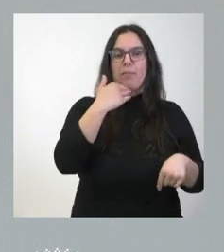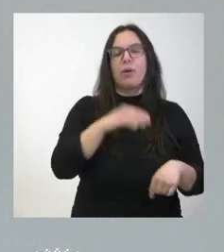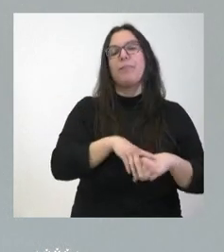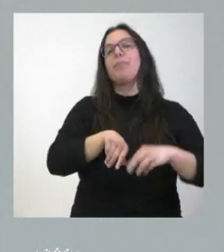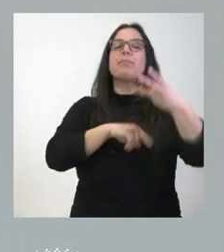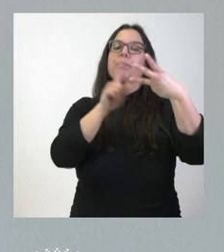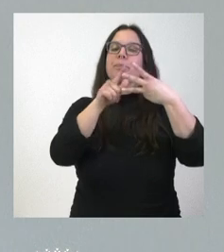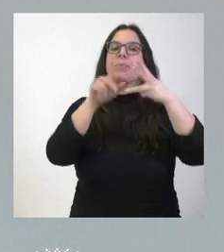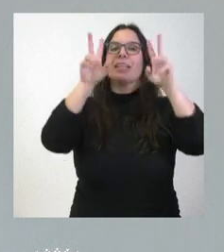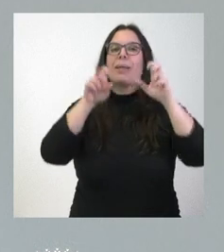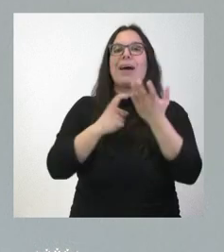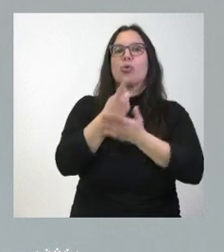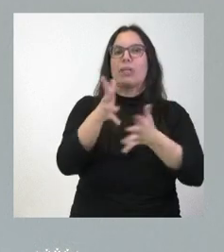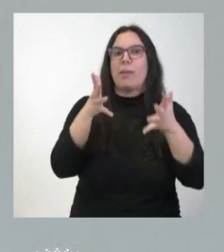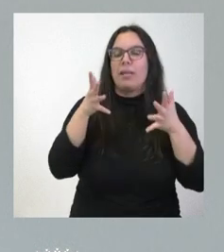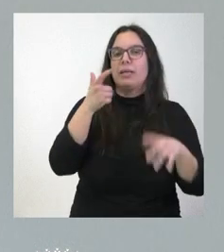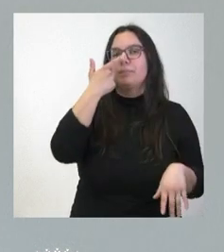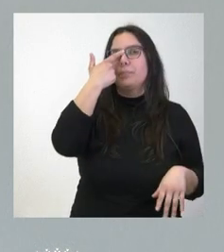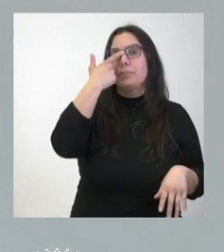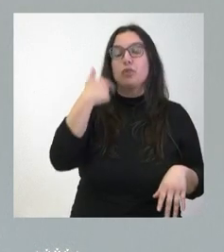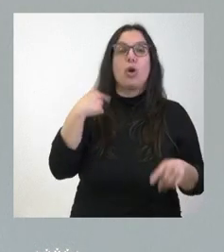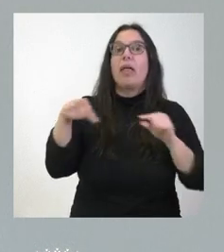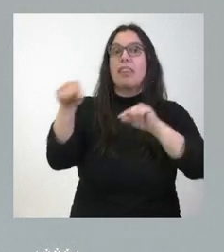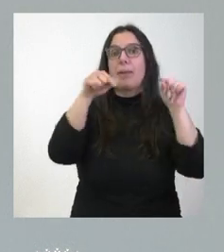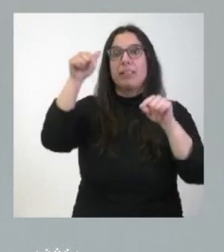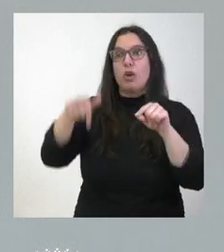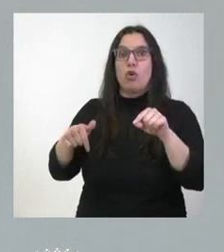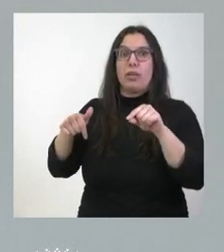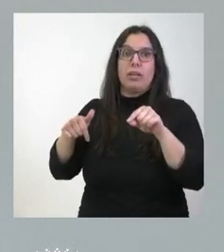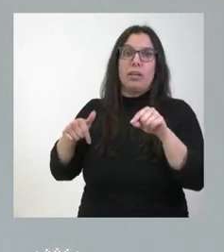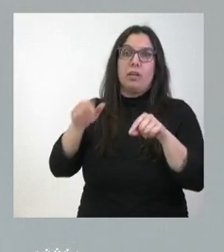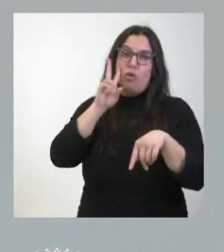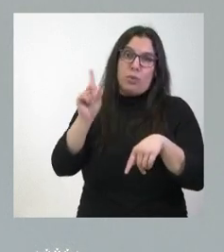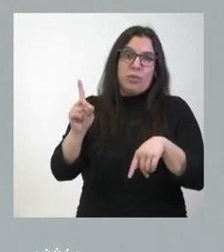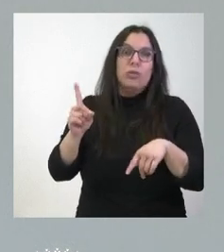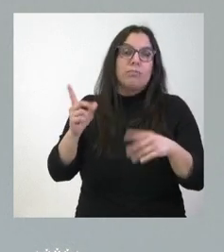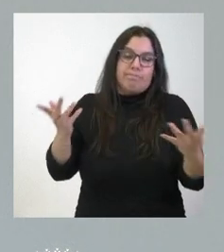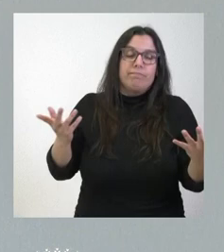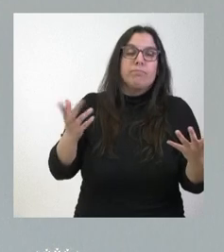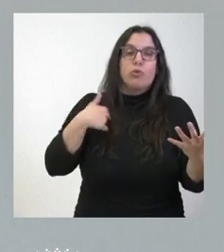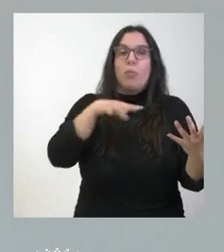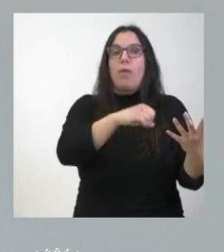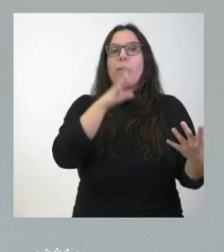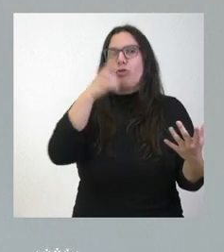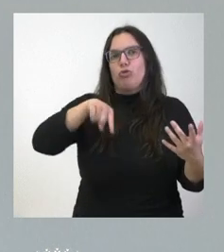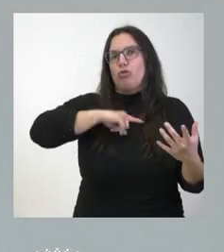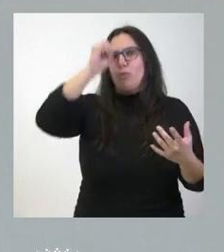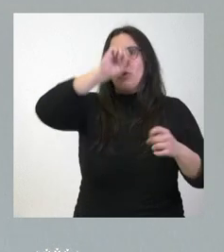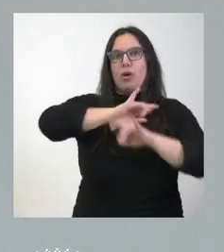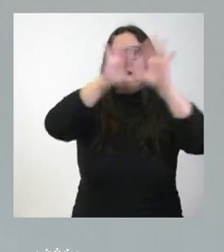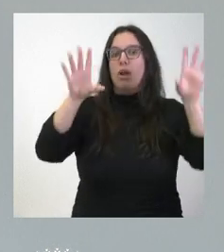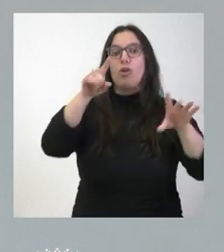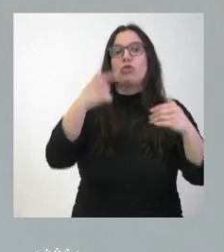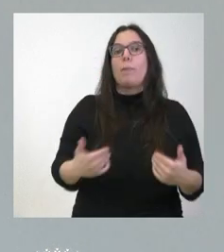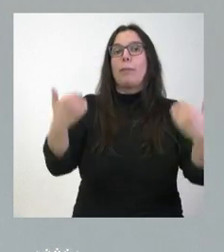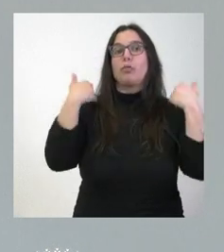por la ruta de La Plata. No he seguido el debate esta mañana, como es natural, pero nuestra posición está muy clara. Estamos ante una competencia nacional